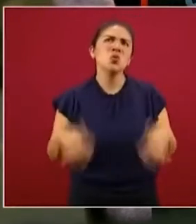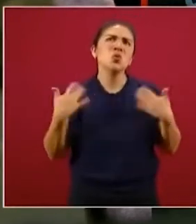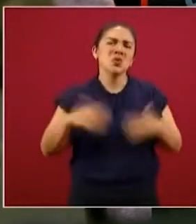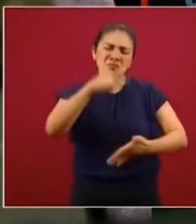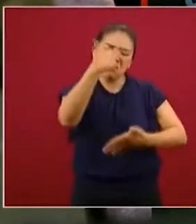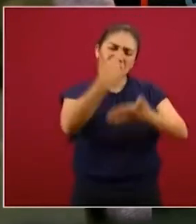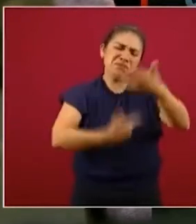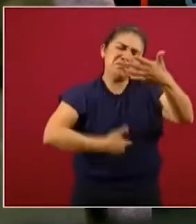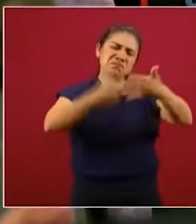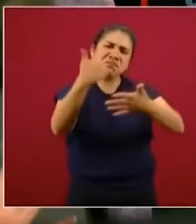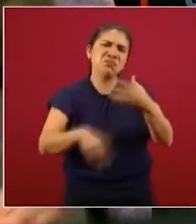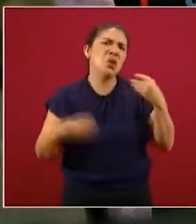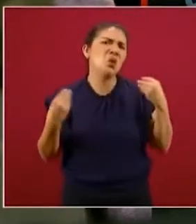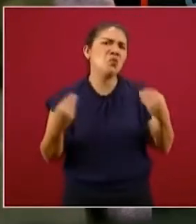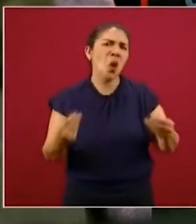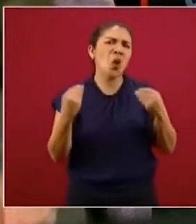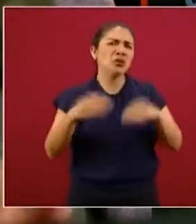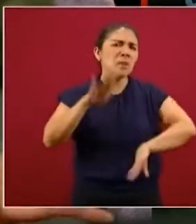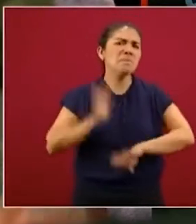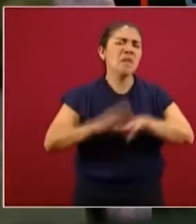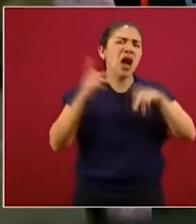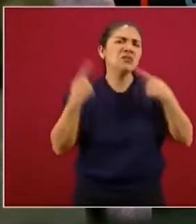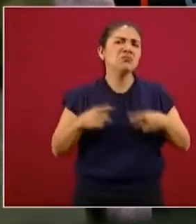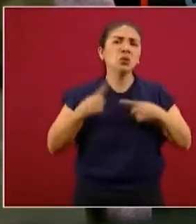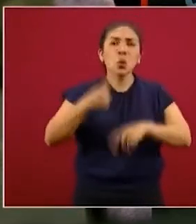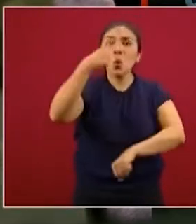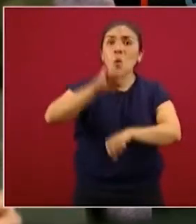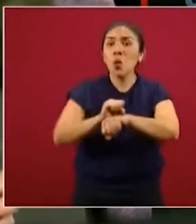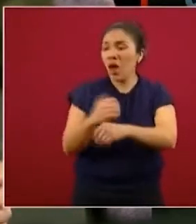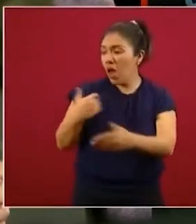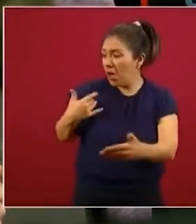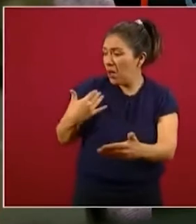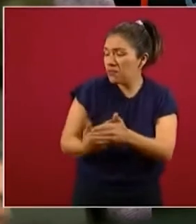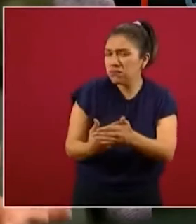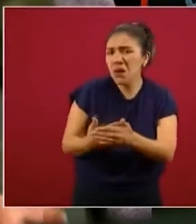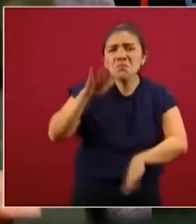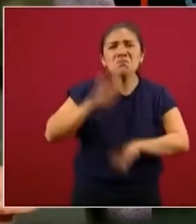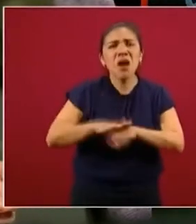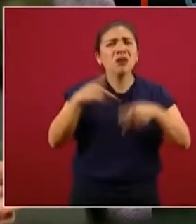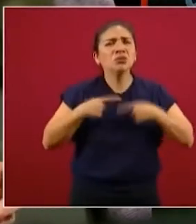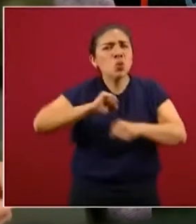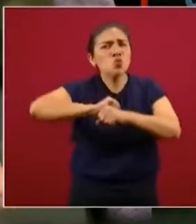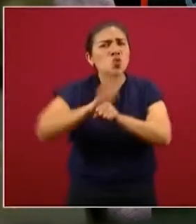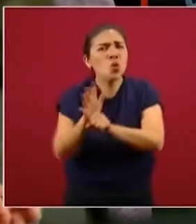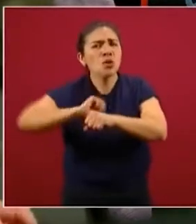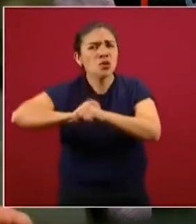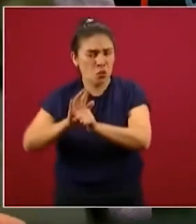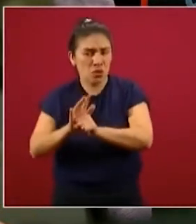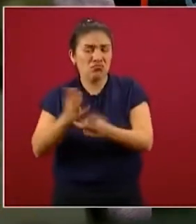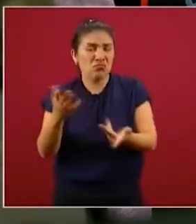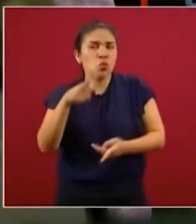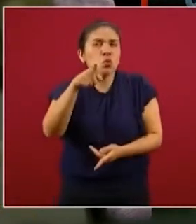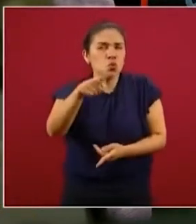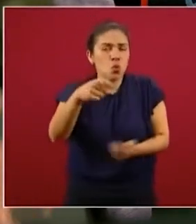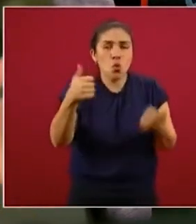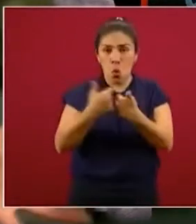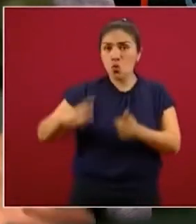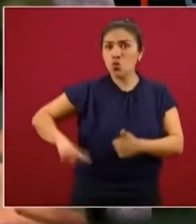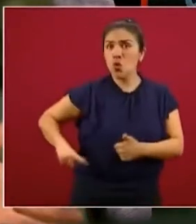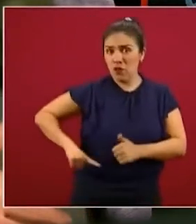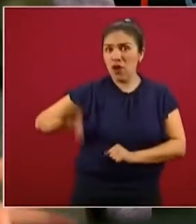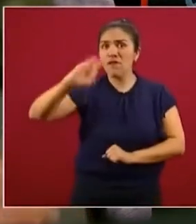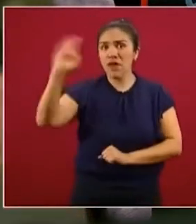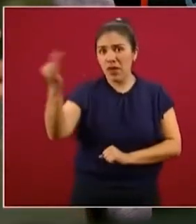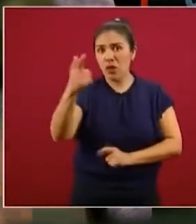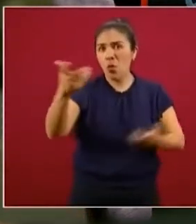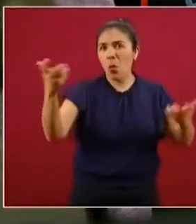muy importantes de una semana. Entonces, ¿qué pasa? Ustedes a través del gobierno federal y de